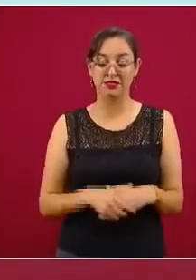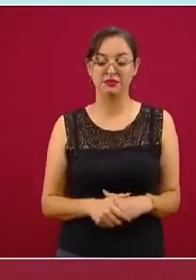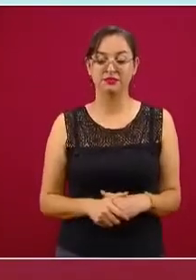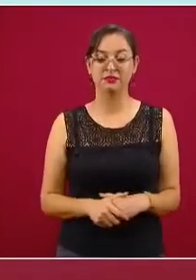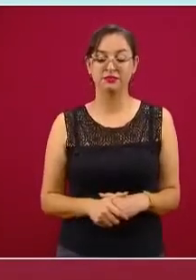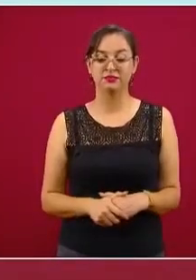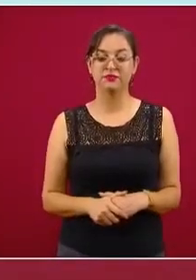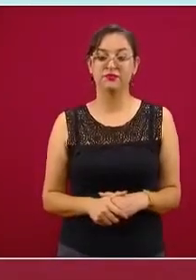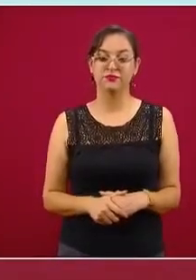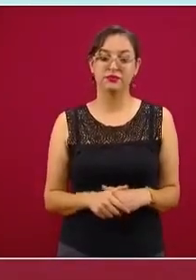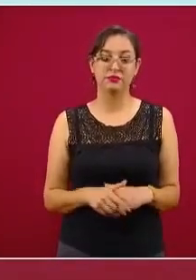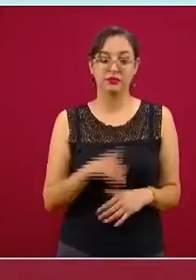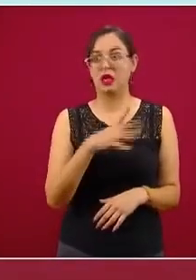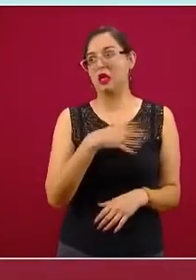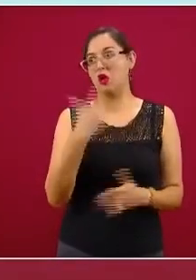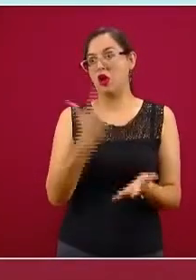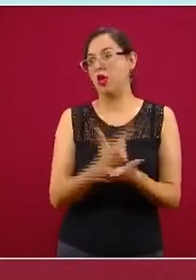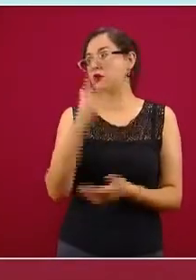y que está grave.